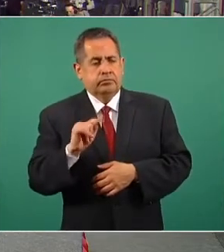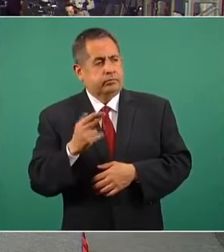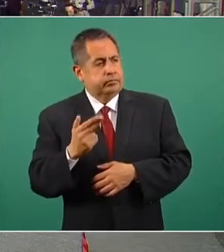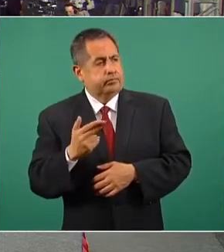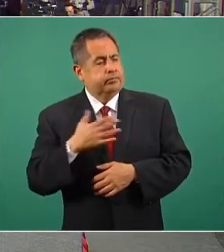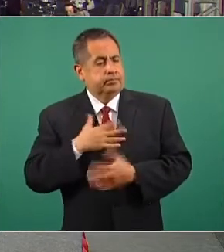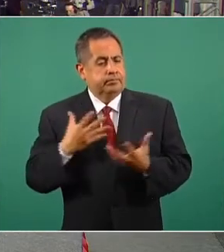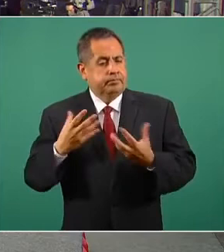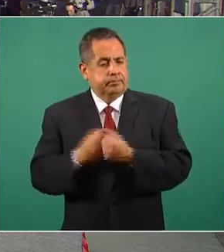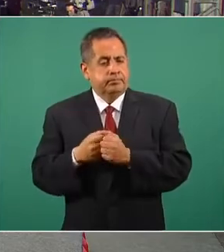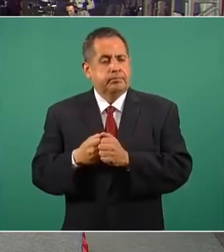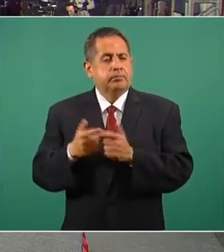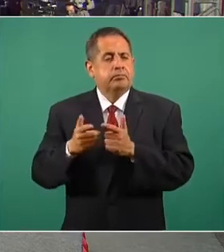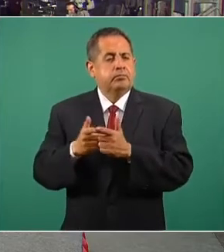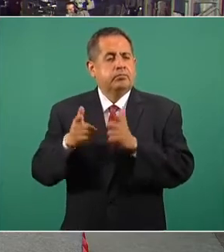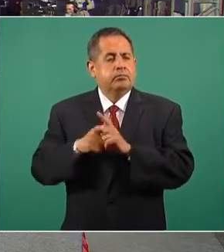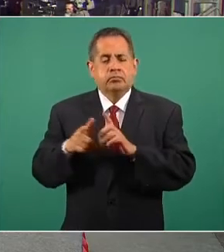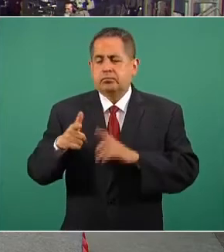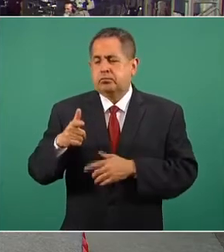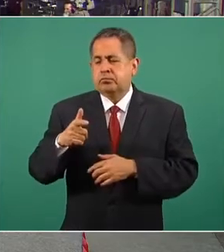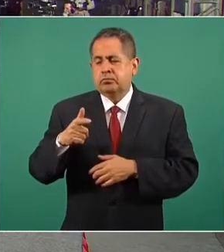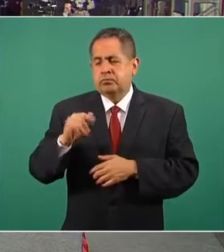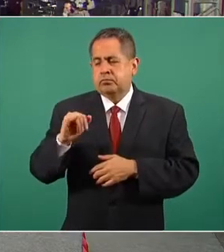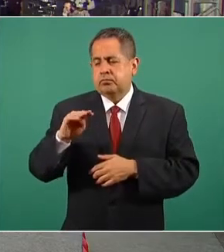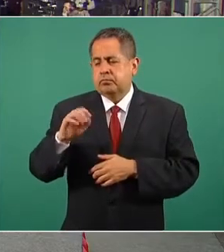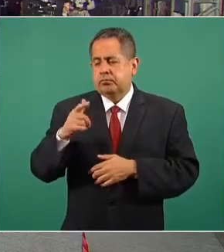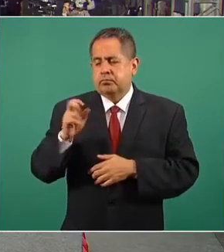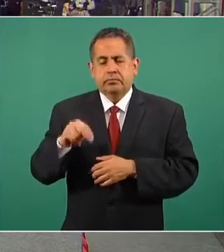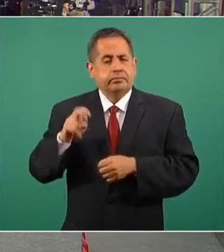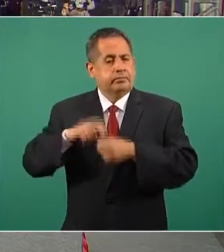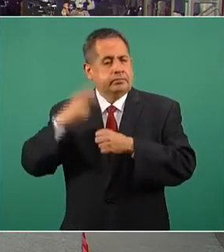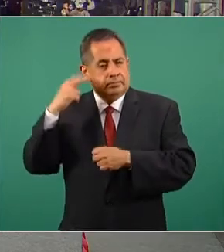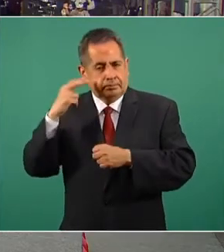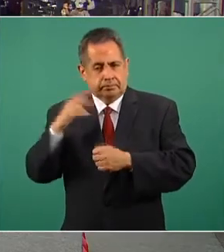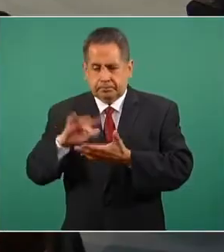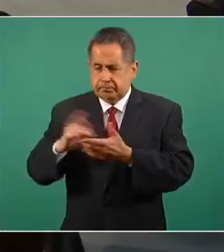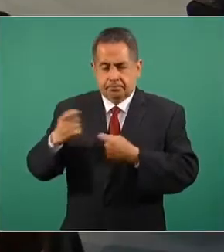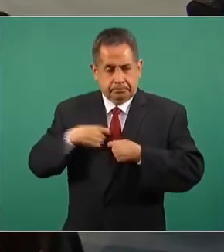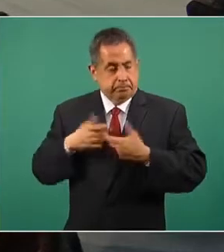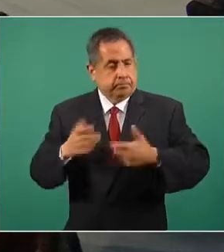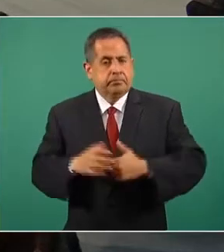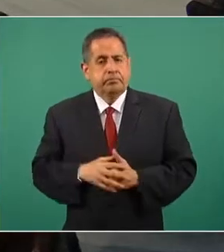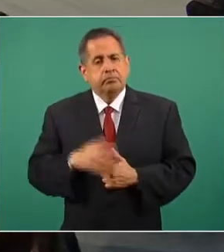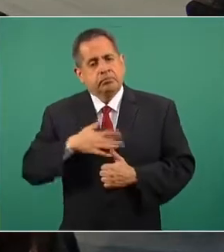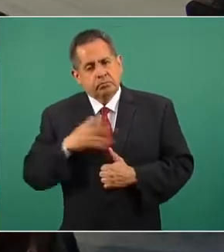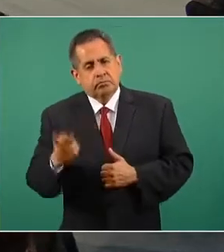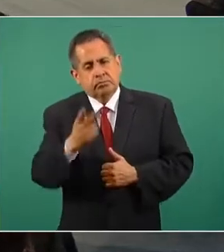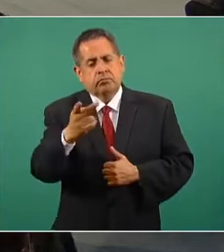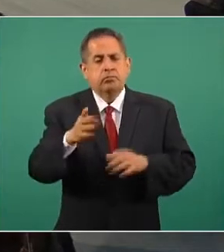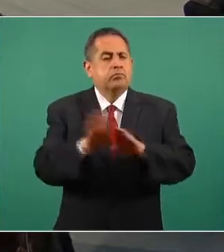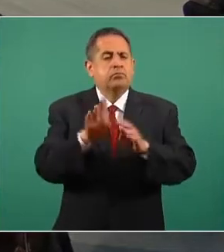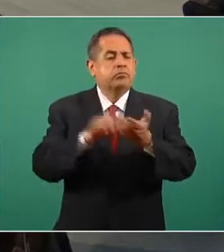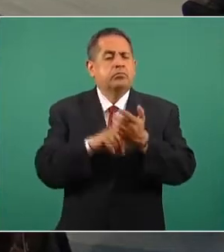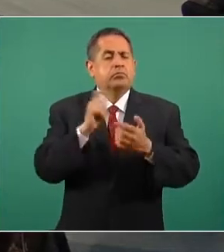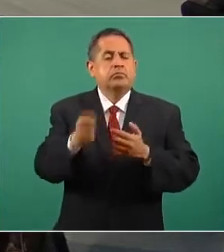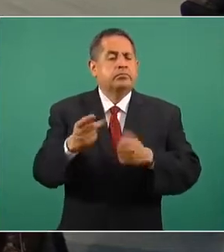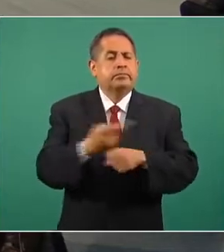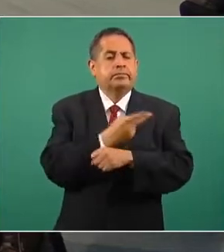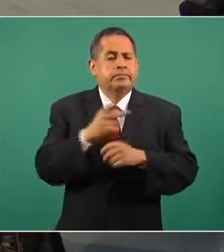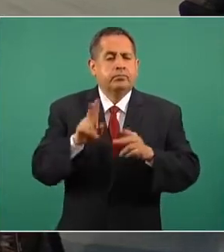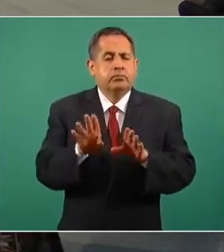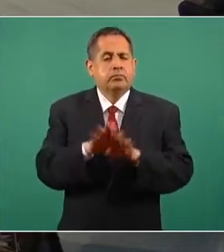corresponsal de Imagen del Golfo de Veracruz. Gracias por el uso de la palabra. Bueno, preguntar cómo está